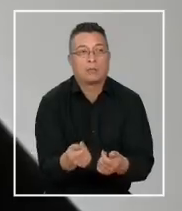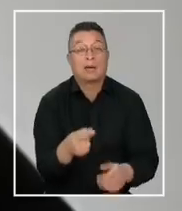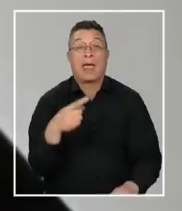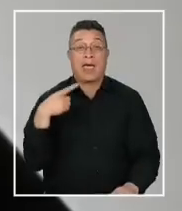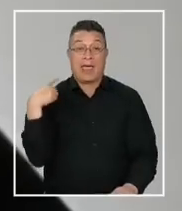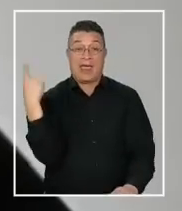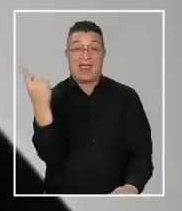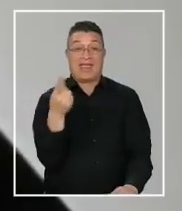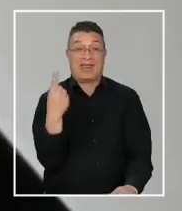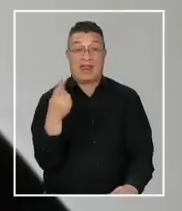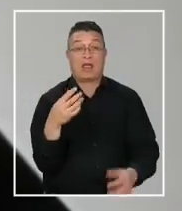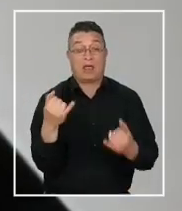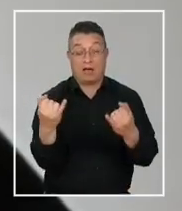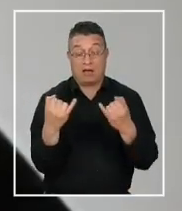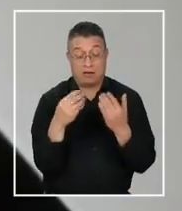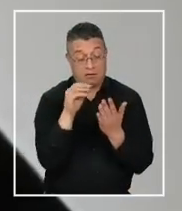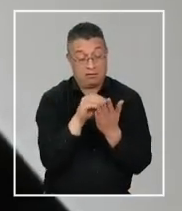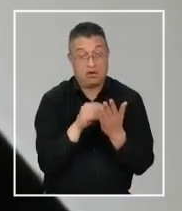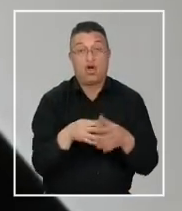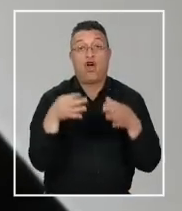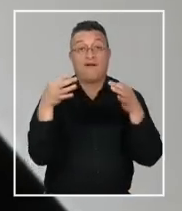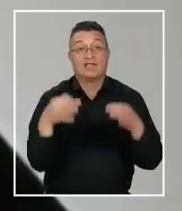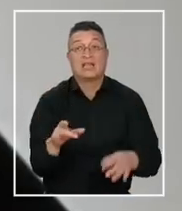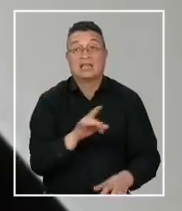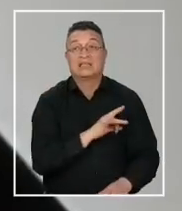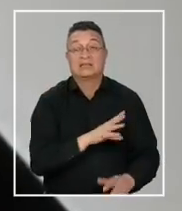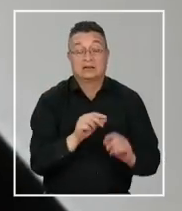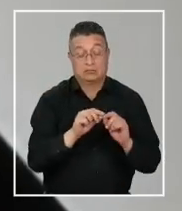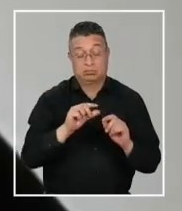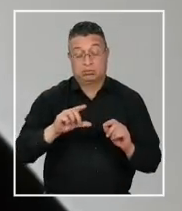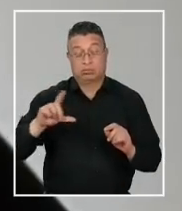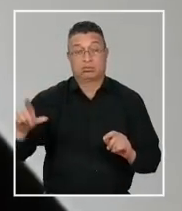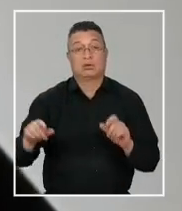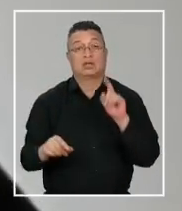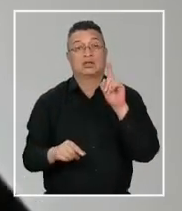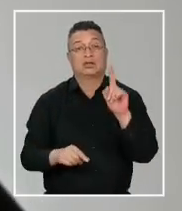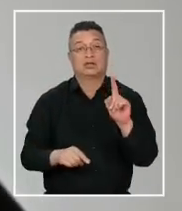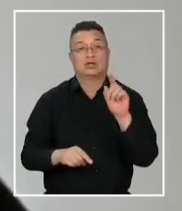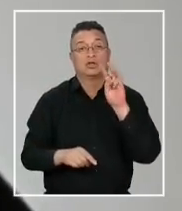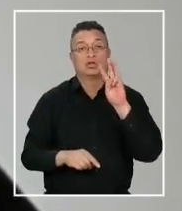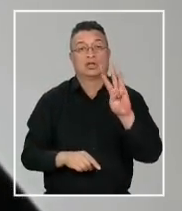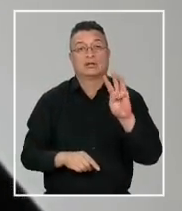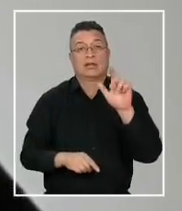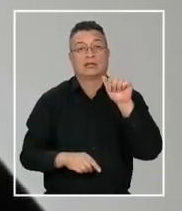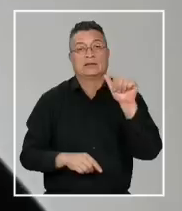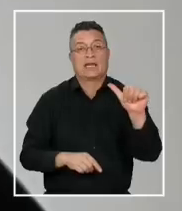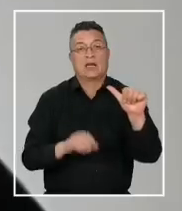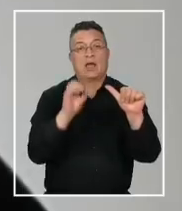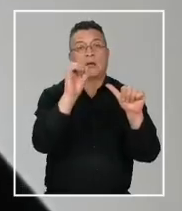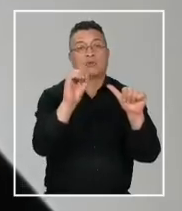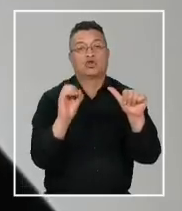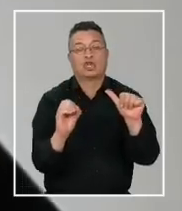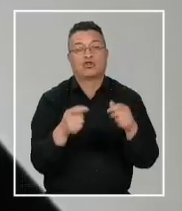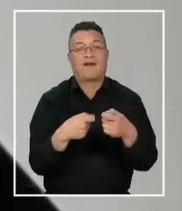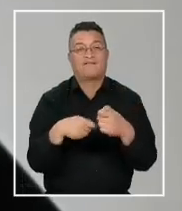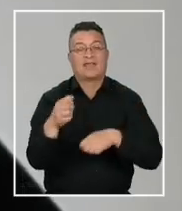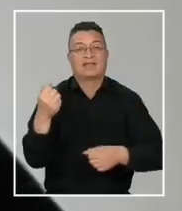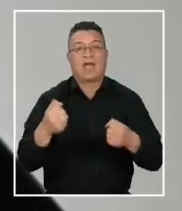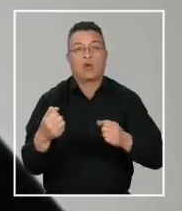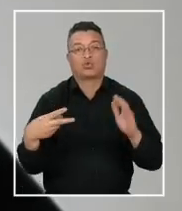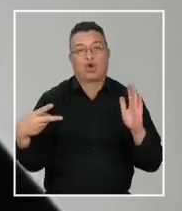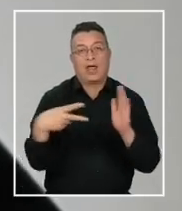general, según datos oficiales, en Chile ha aumentado en un 136% la venta de autos